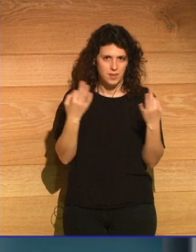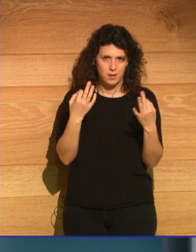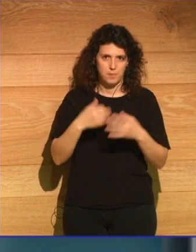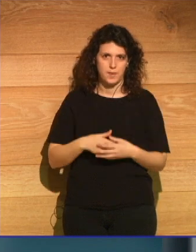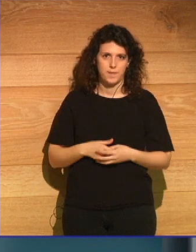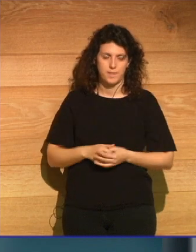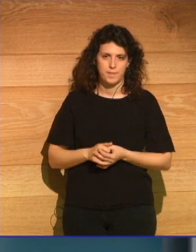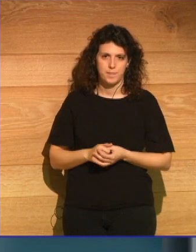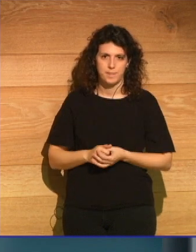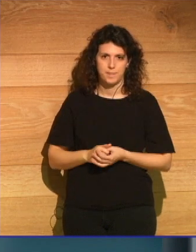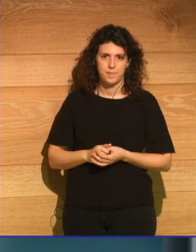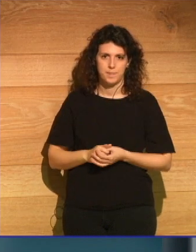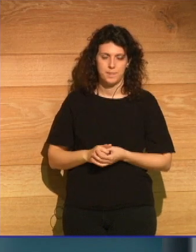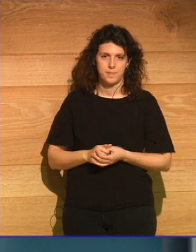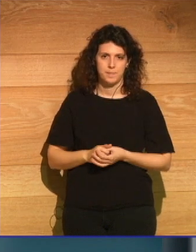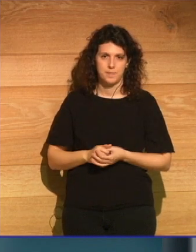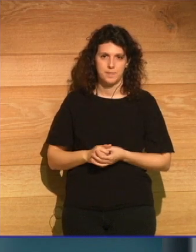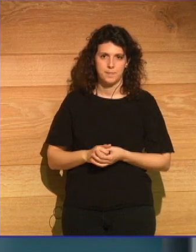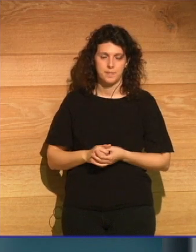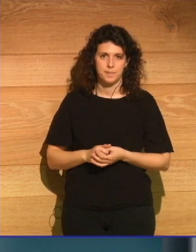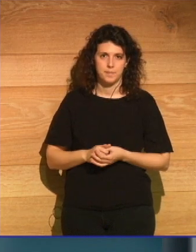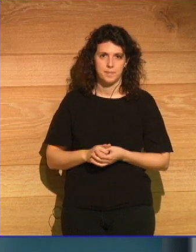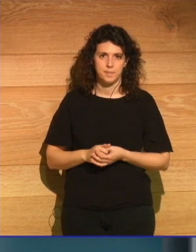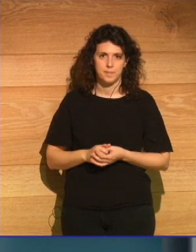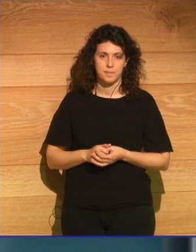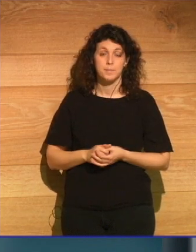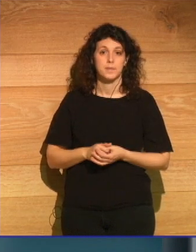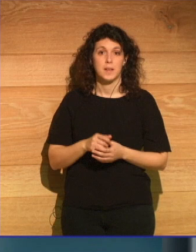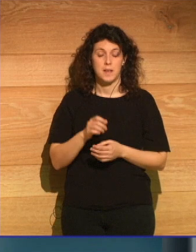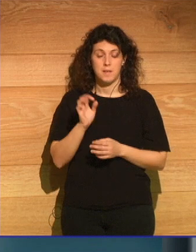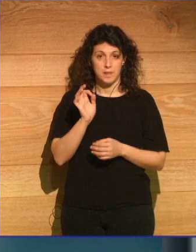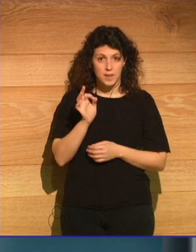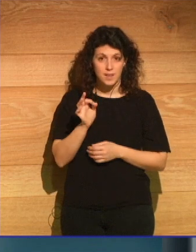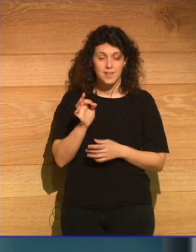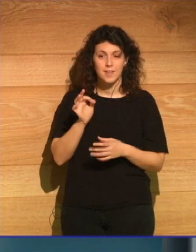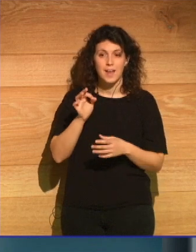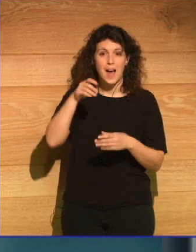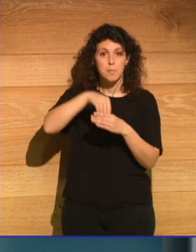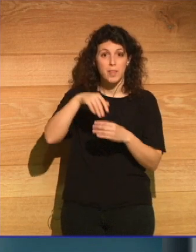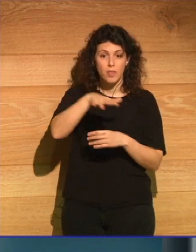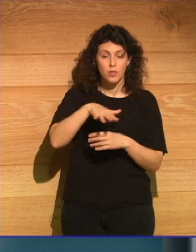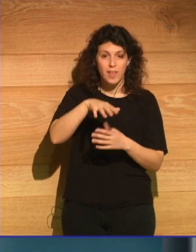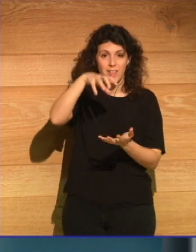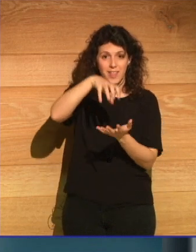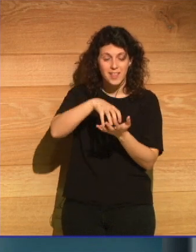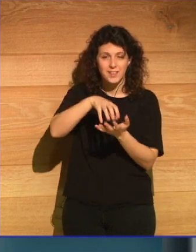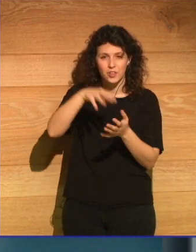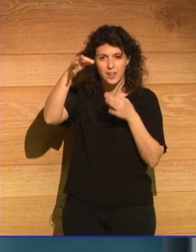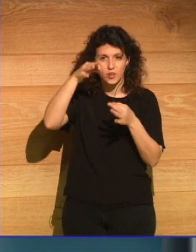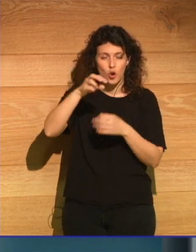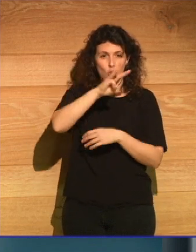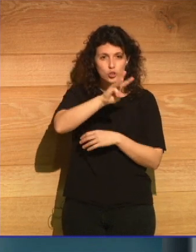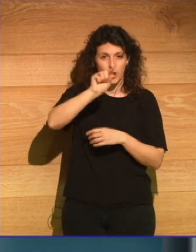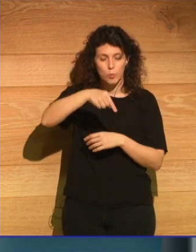y está de hecho almacenado dentro de los centros de datos, de los 8,4 millones de